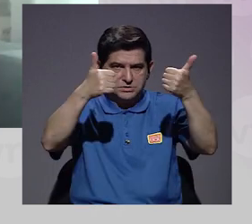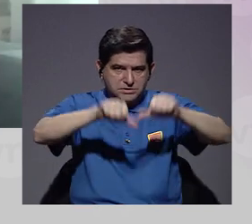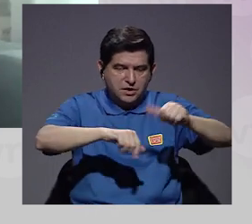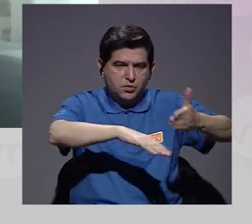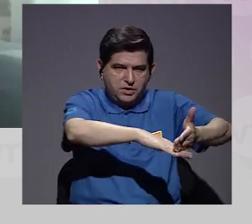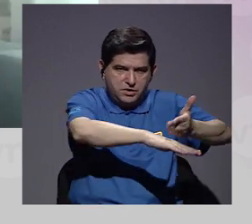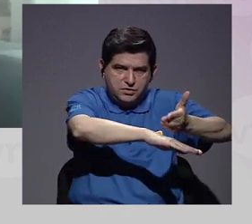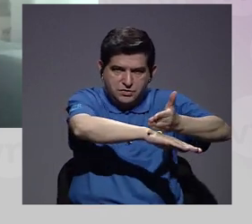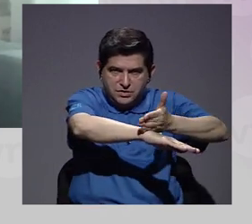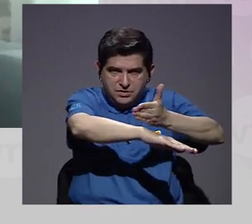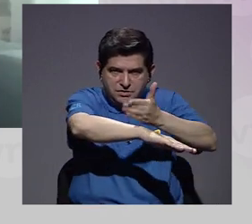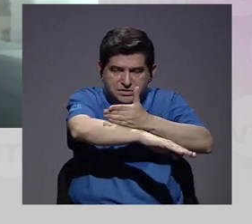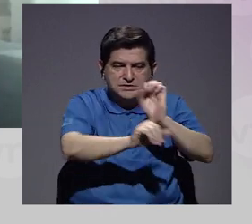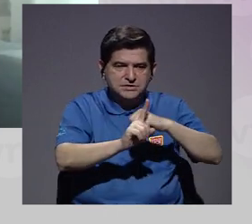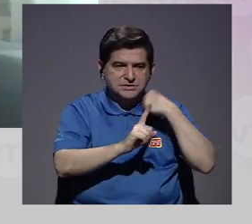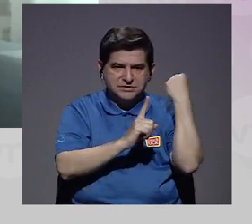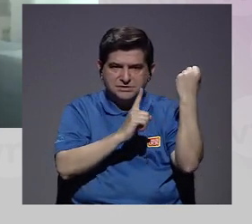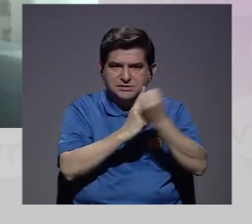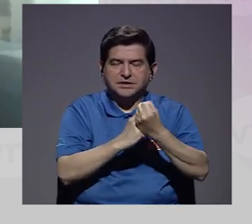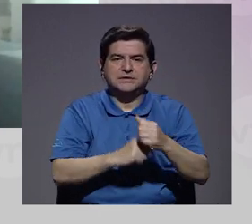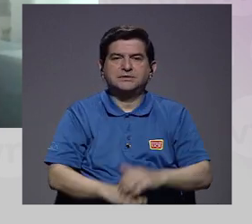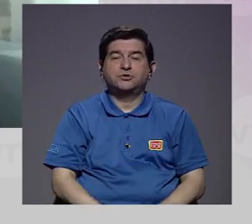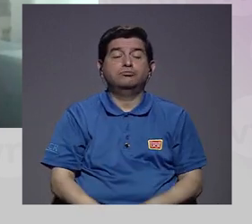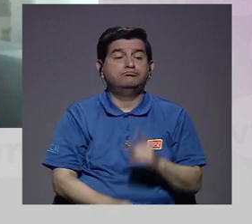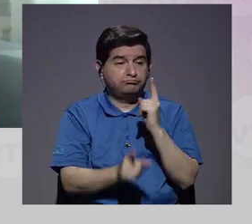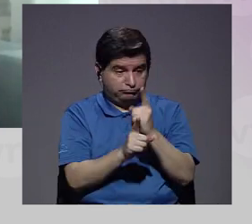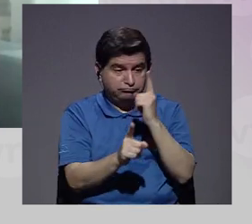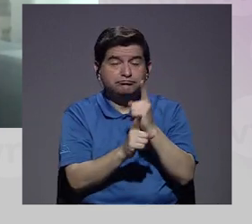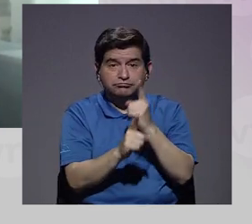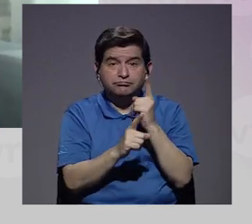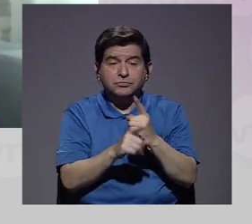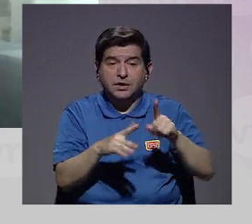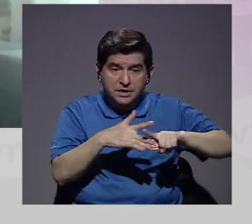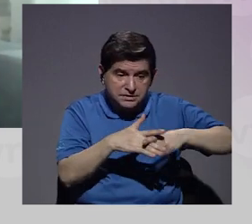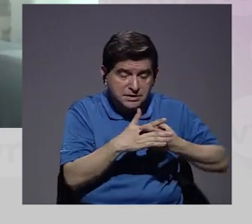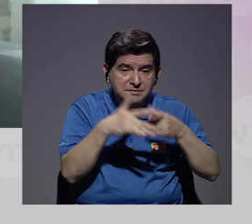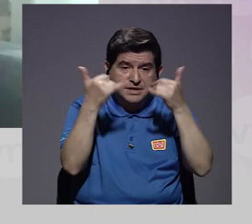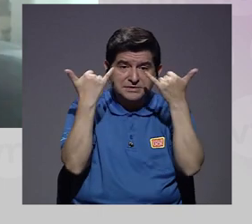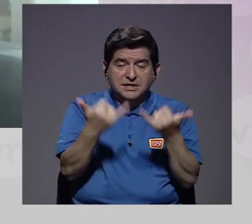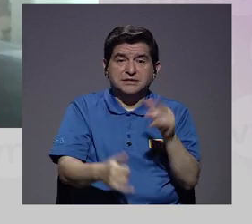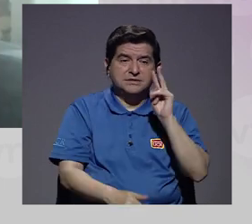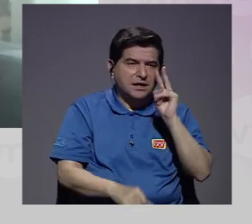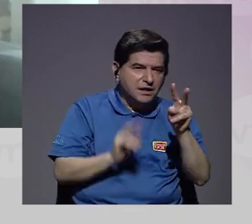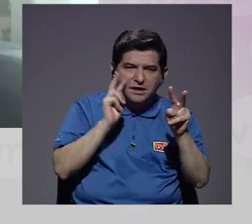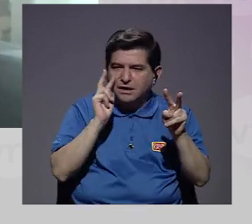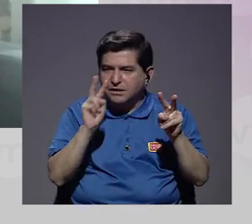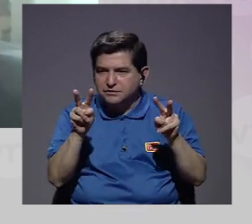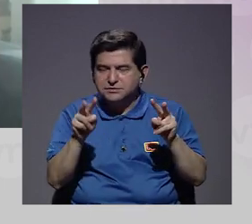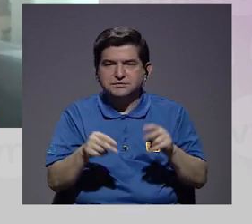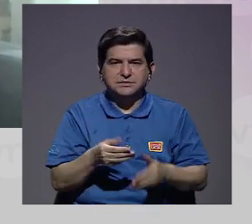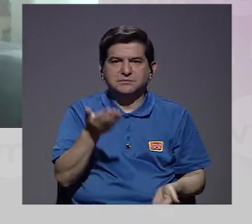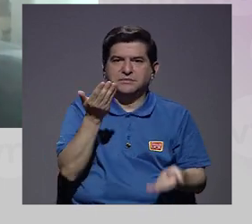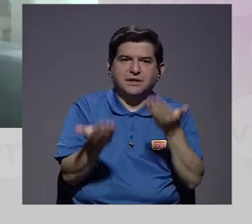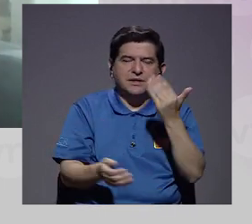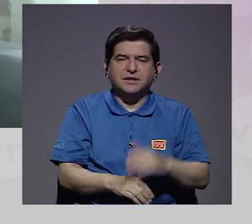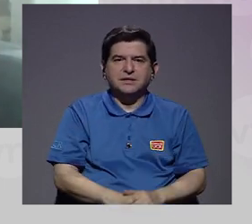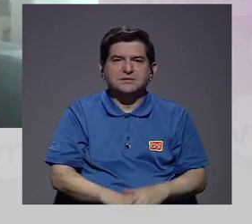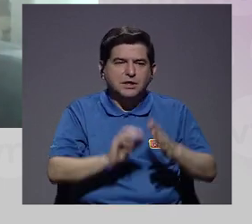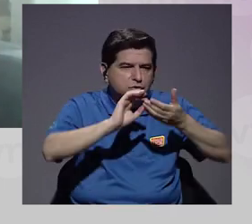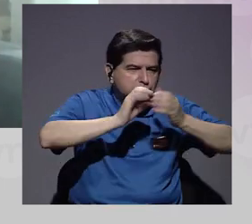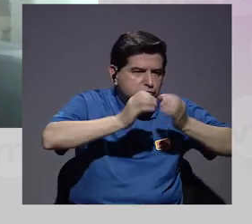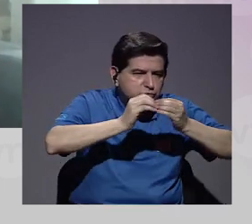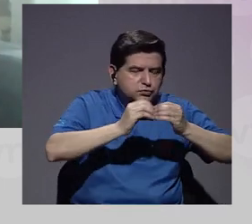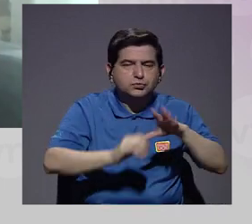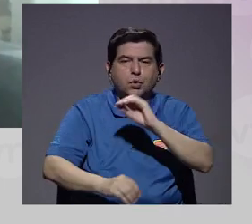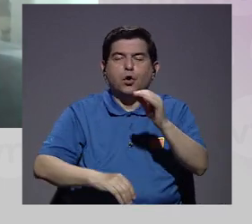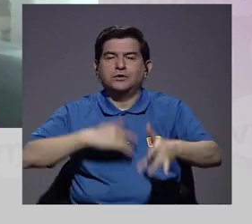conforme ha venido avanzando la situación, efectivamente se están empezando a ver ya más, digamos,